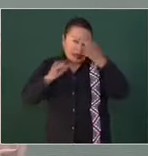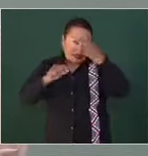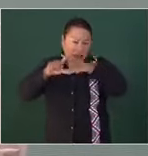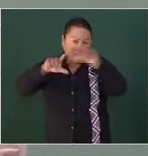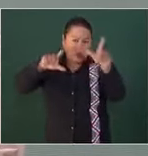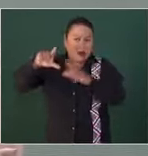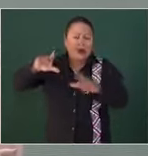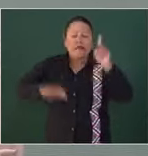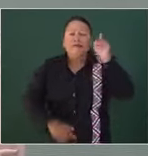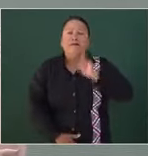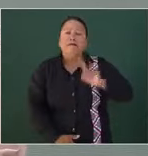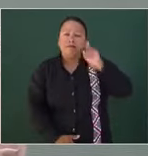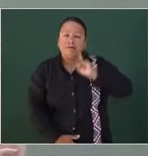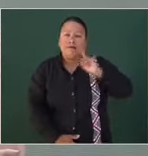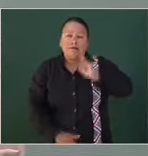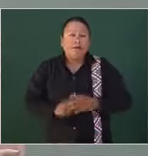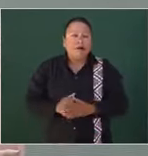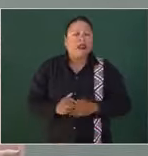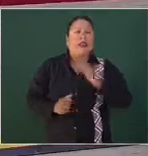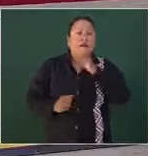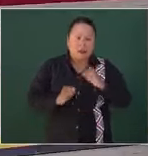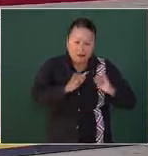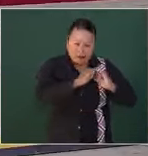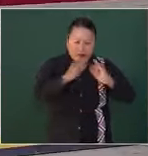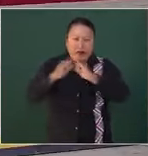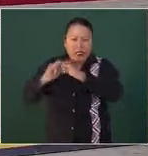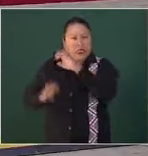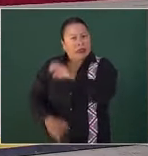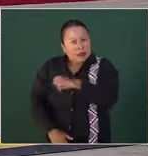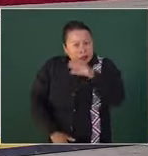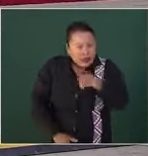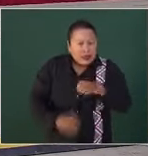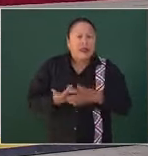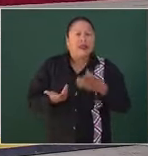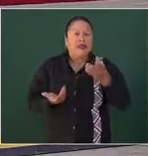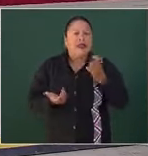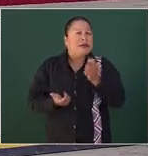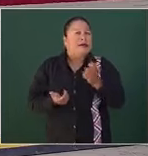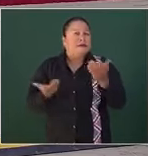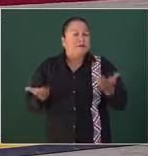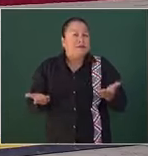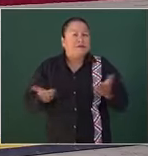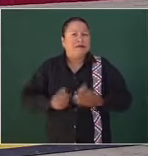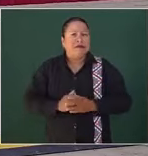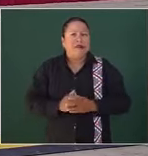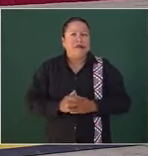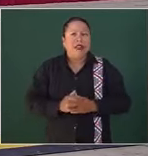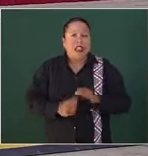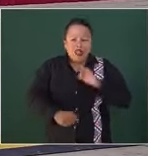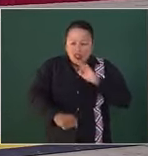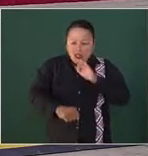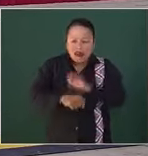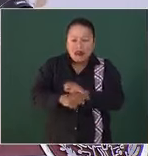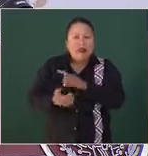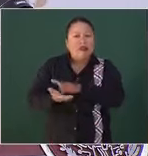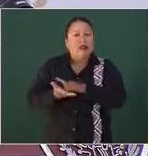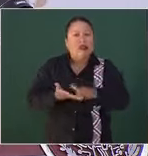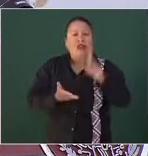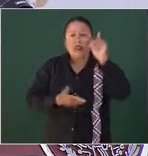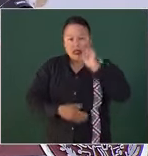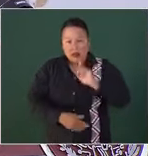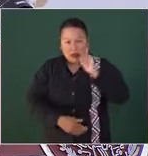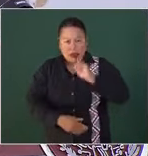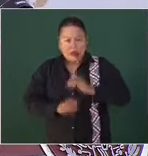de las Mujeres y los Institutos Estatales de Defensa de los Derechos de las